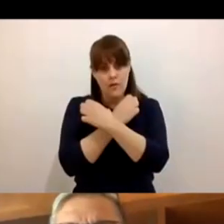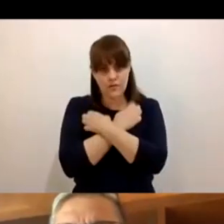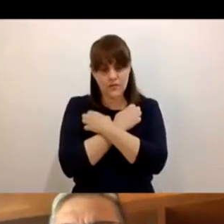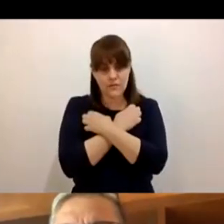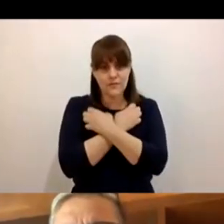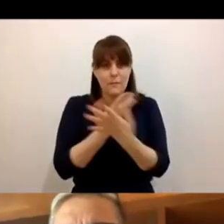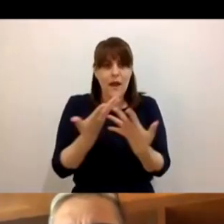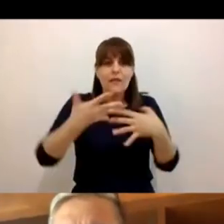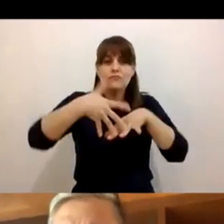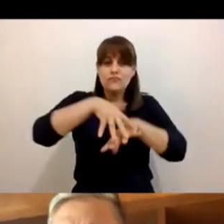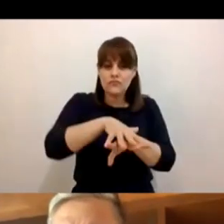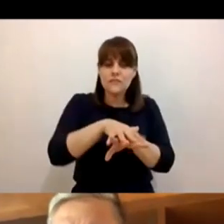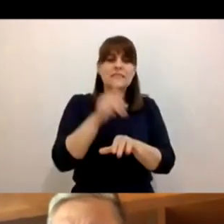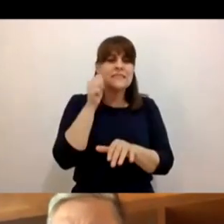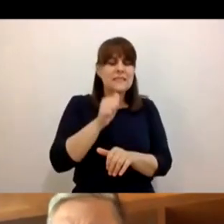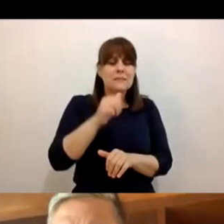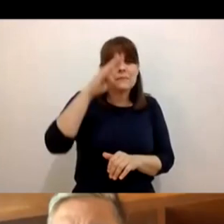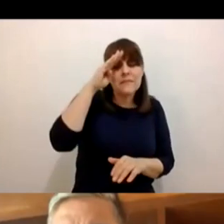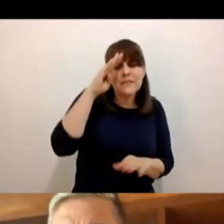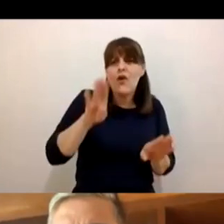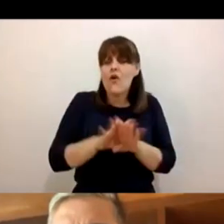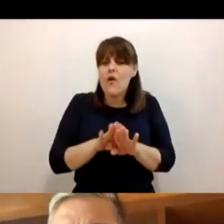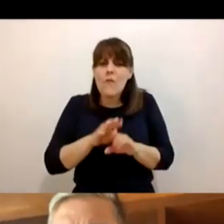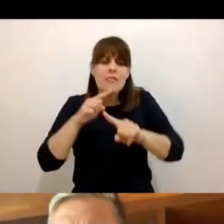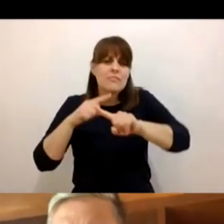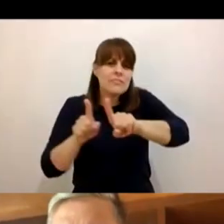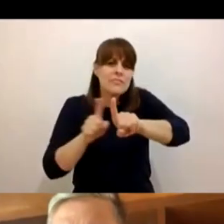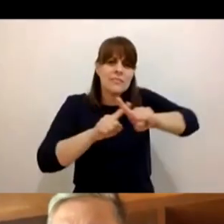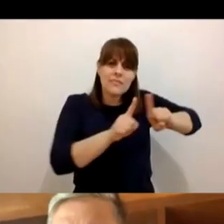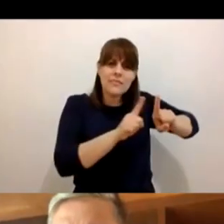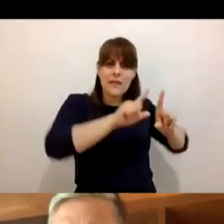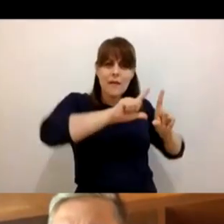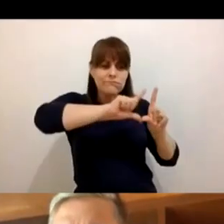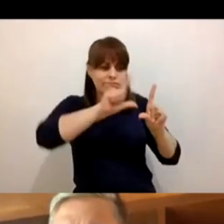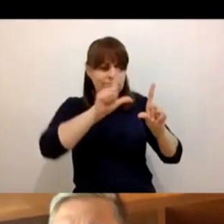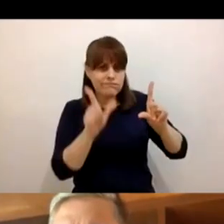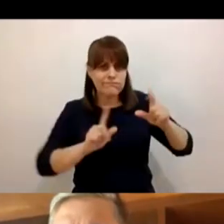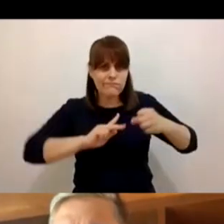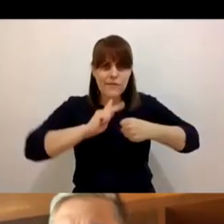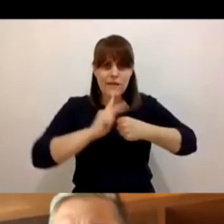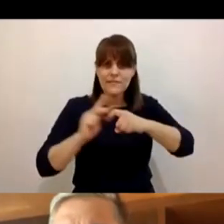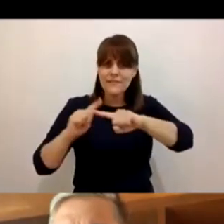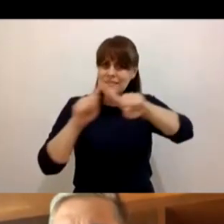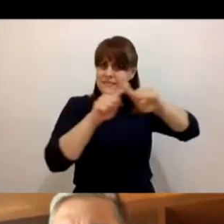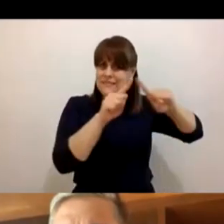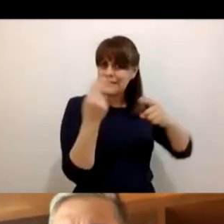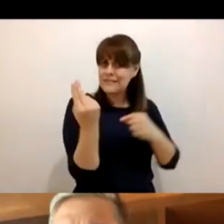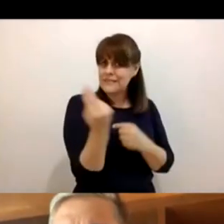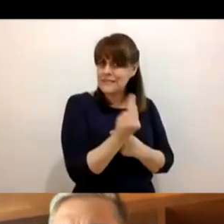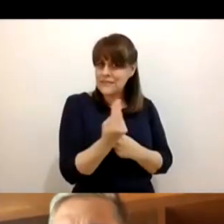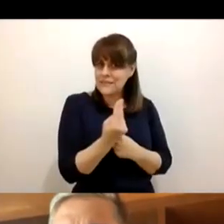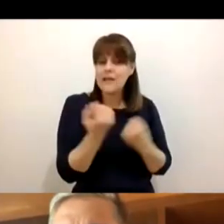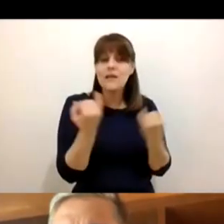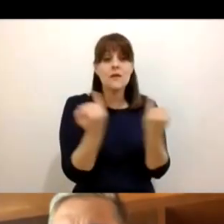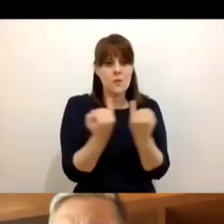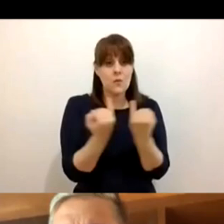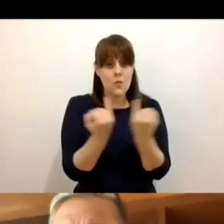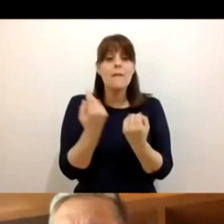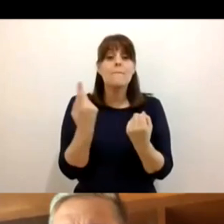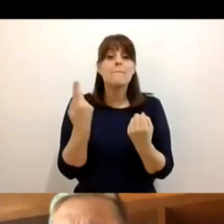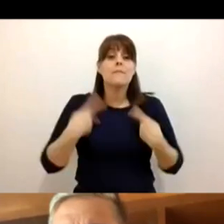se pensó en todas las condiciones diversas de nuestro país y también en las personas con discapacidad.